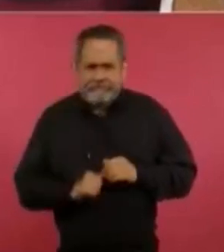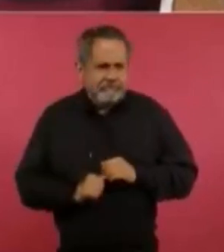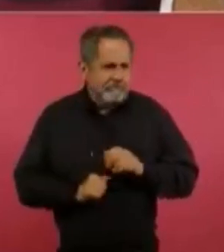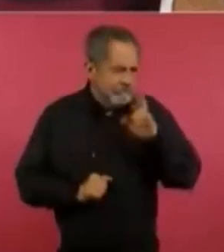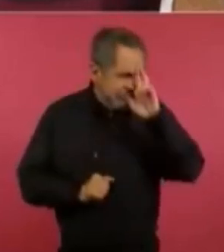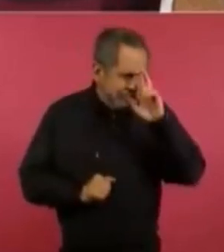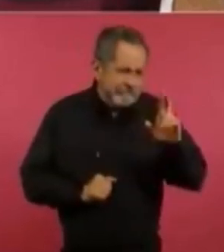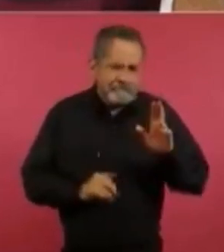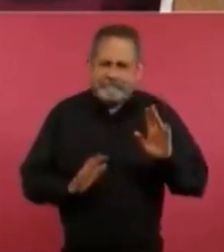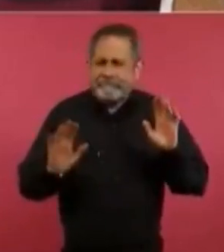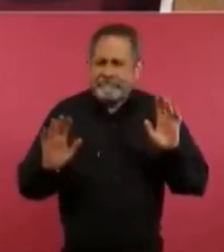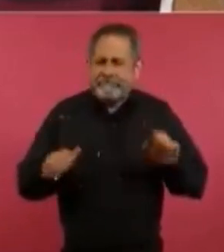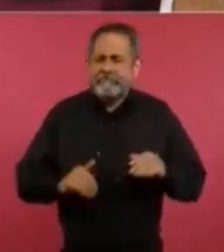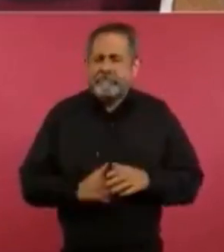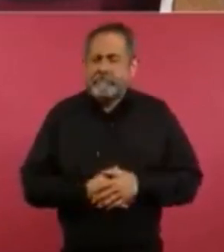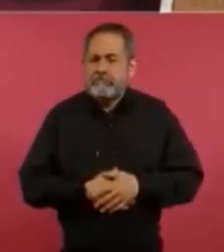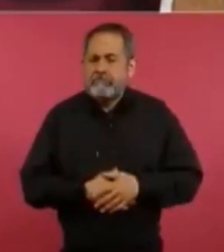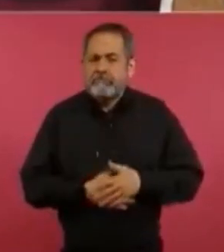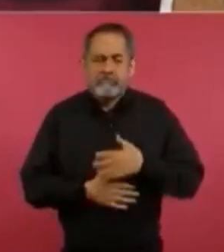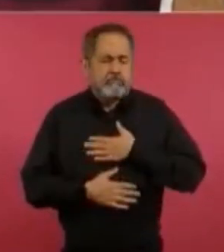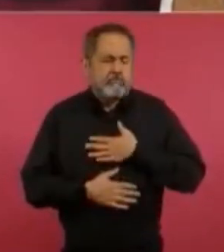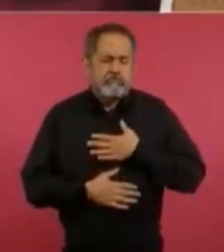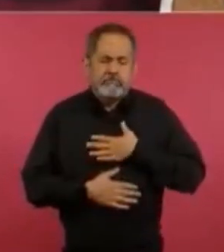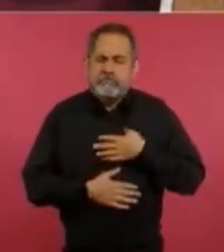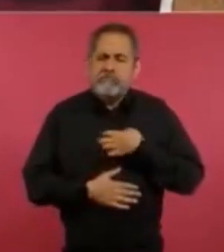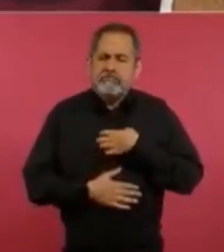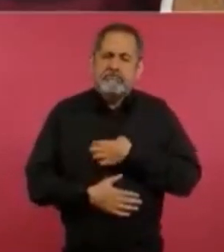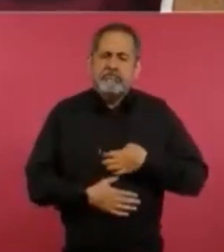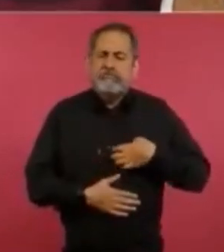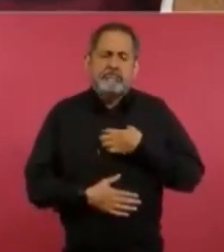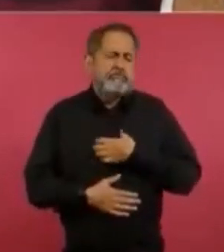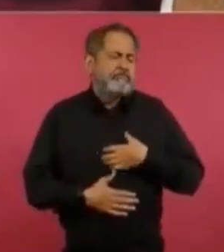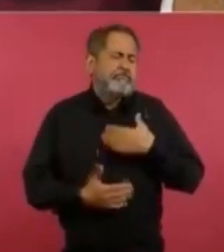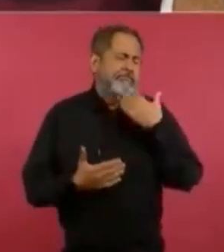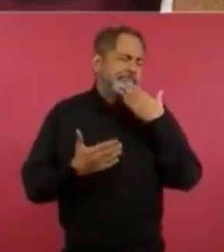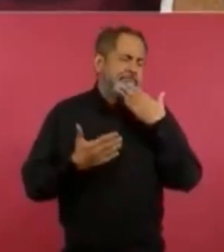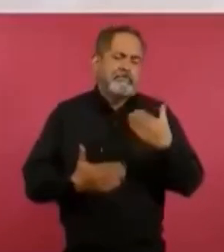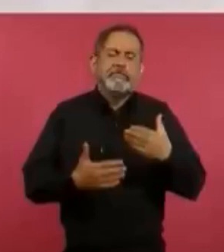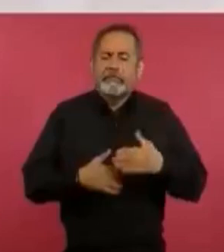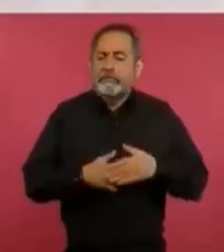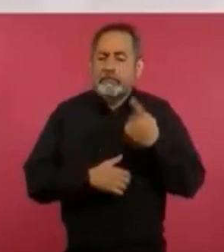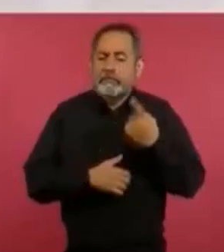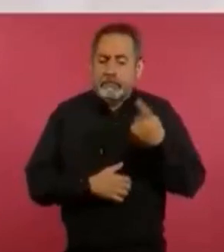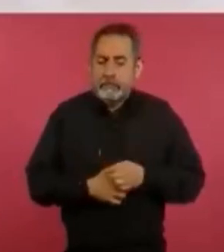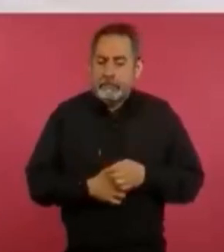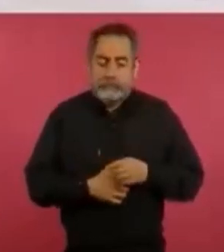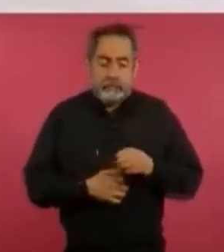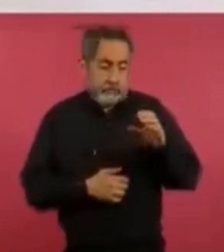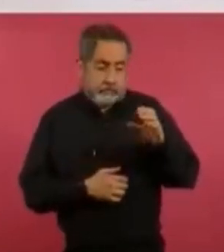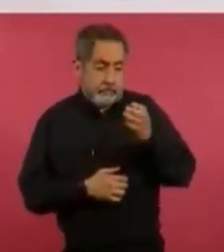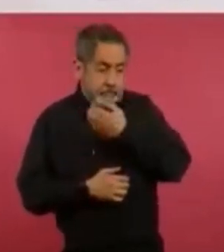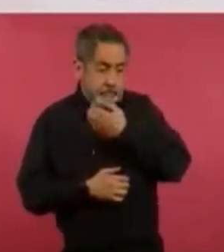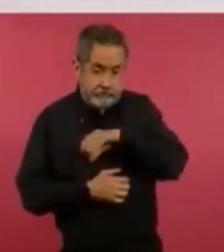Y yo estoy muy contento, porque Claudia está